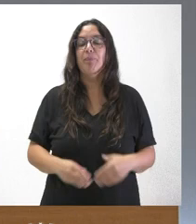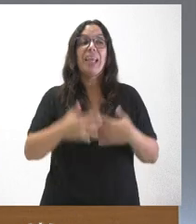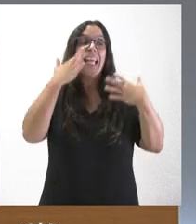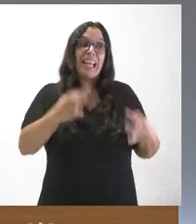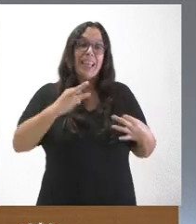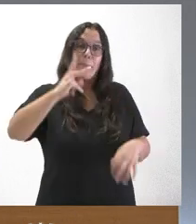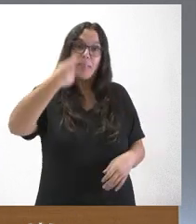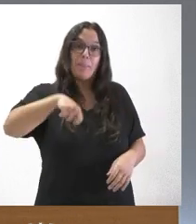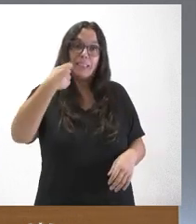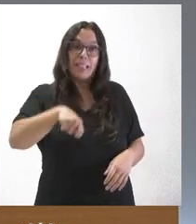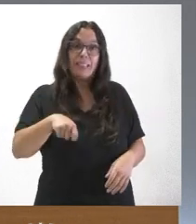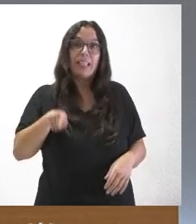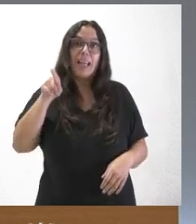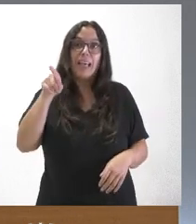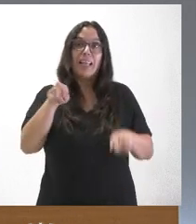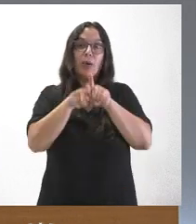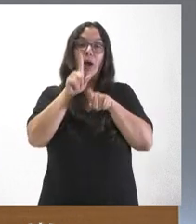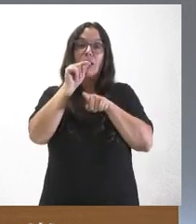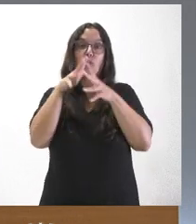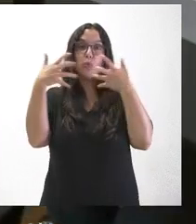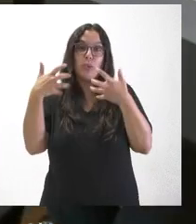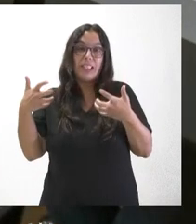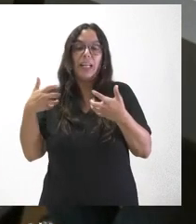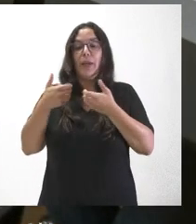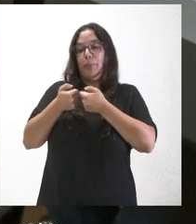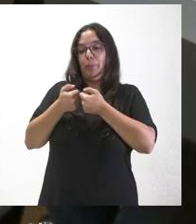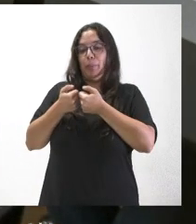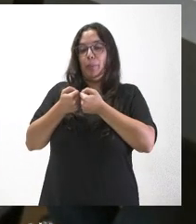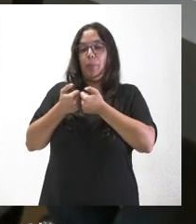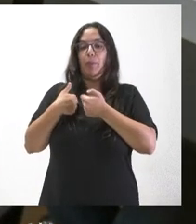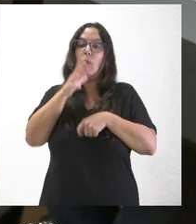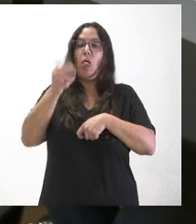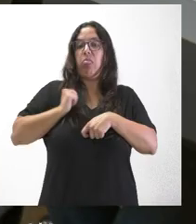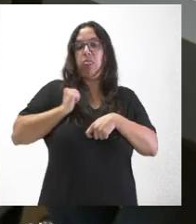vicepresidente estaba tuiteando en contra de la utilización política de los crímenes machistas.